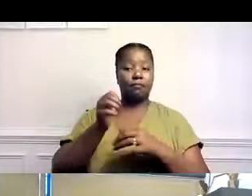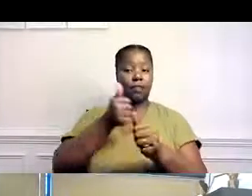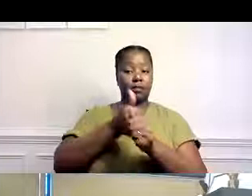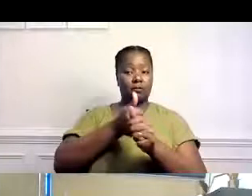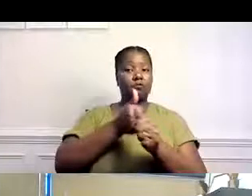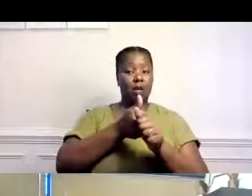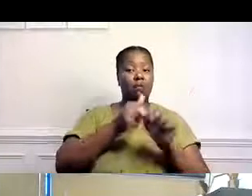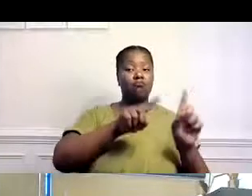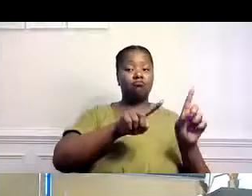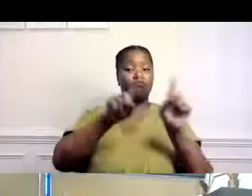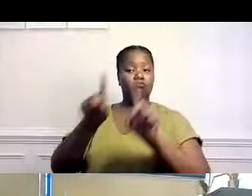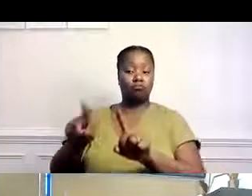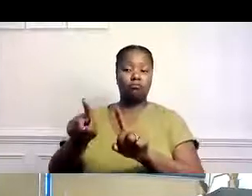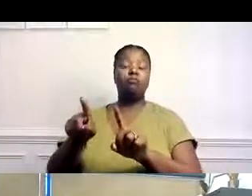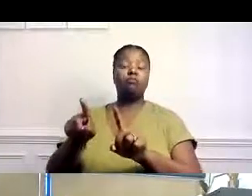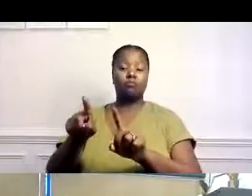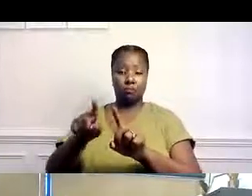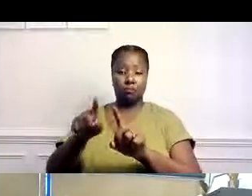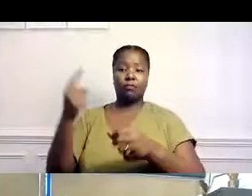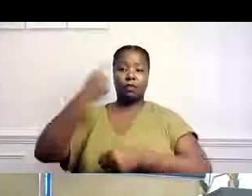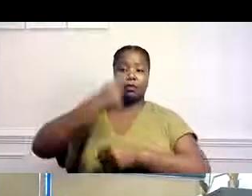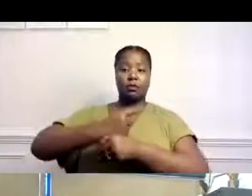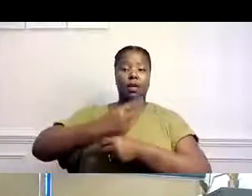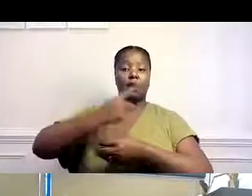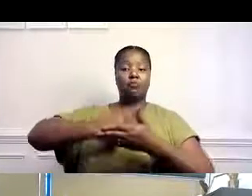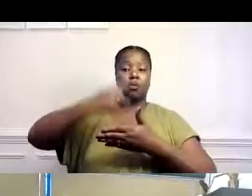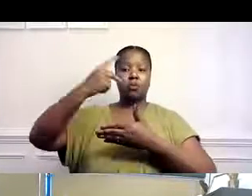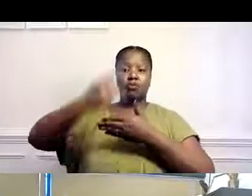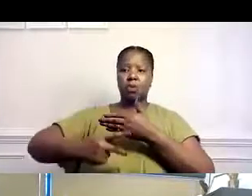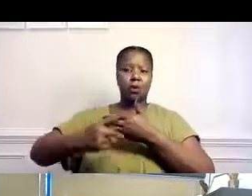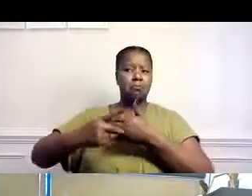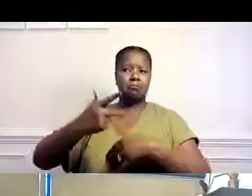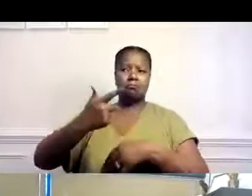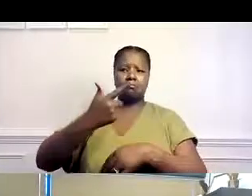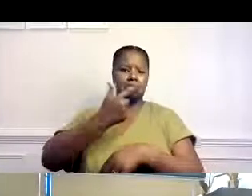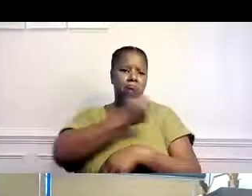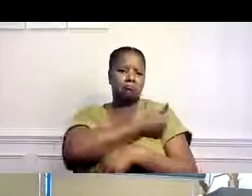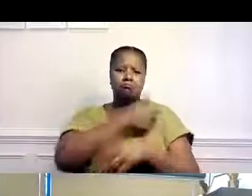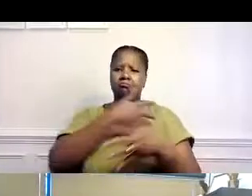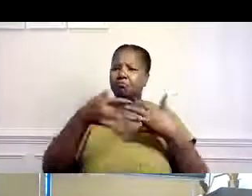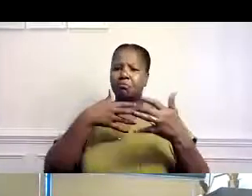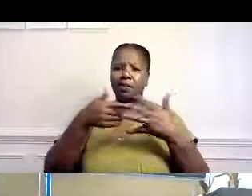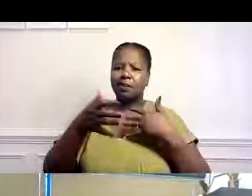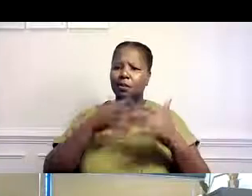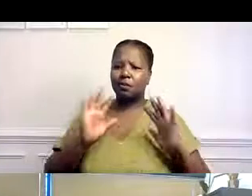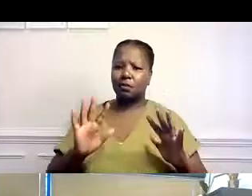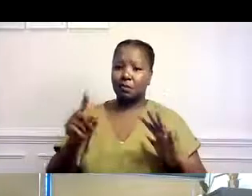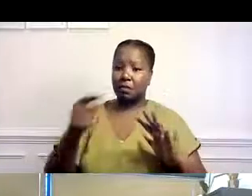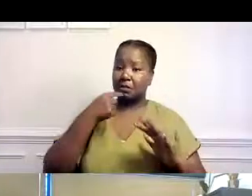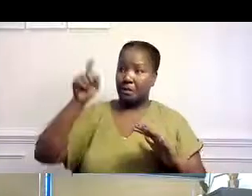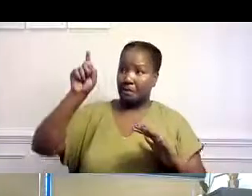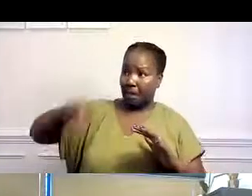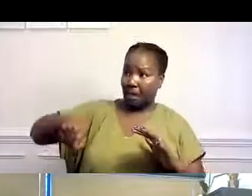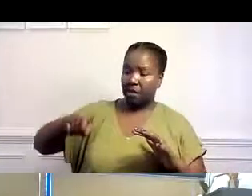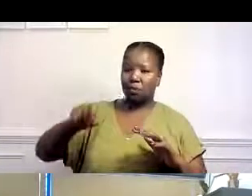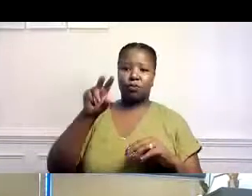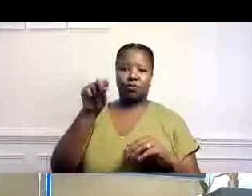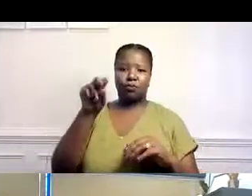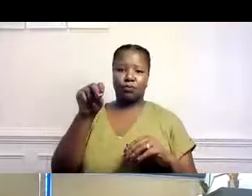poder participar en ese programa, en los programas del día. Aún así, ellos pueden participar en ese programa sin